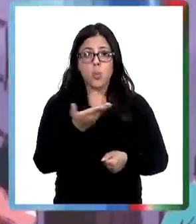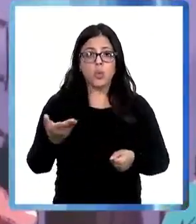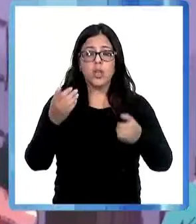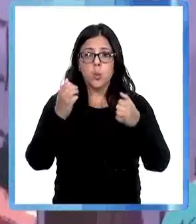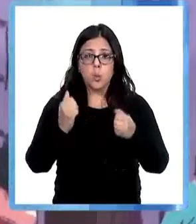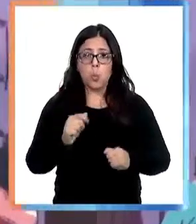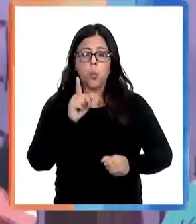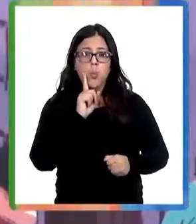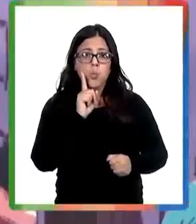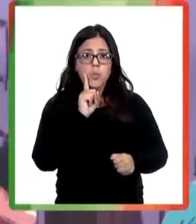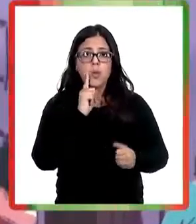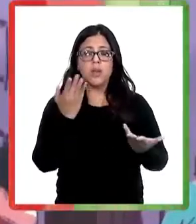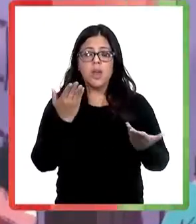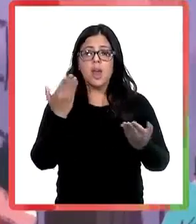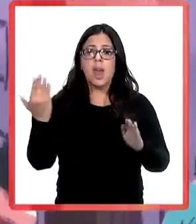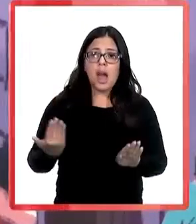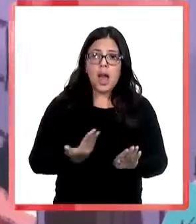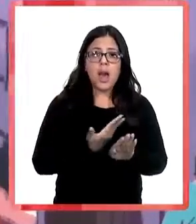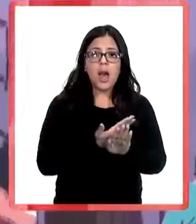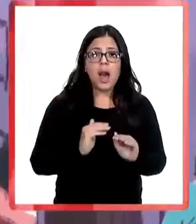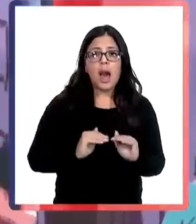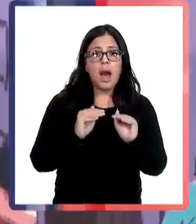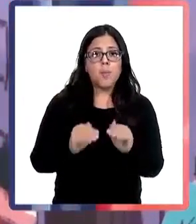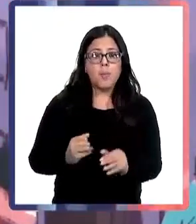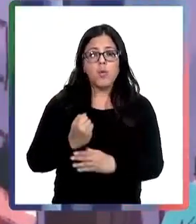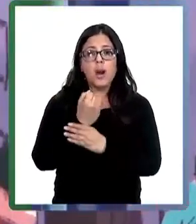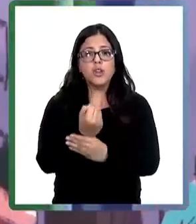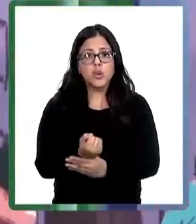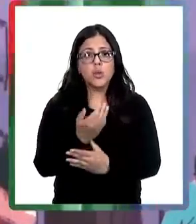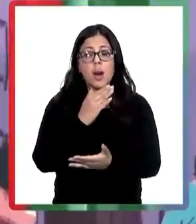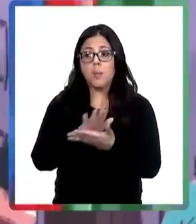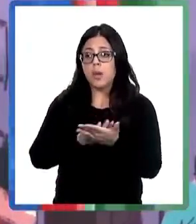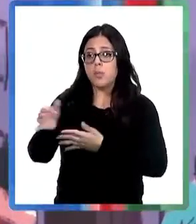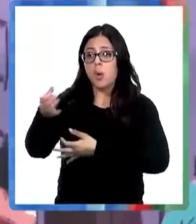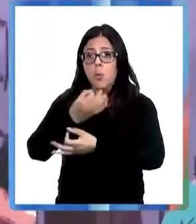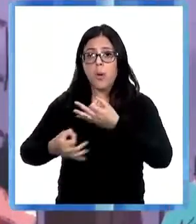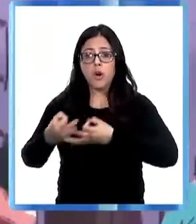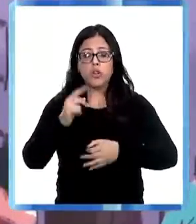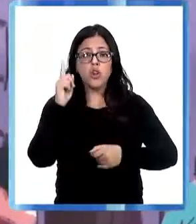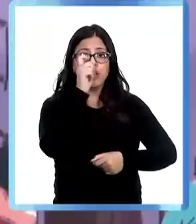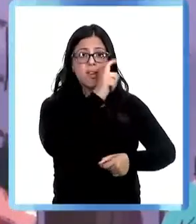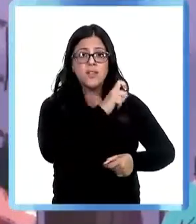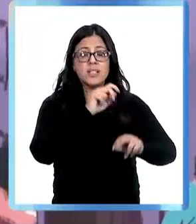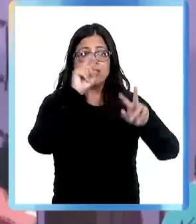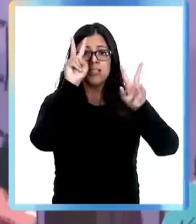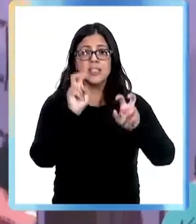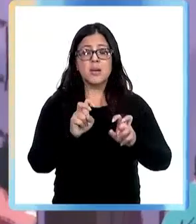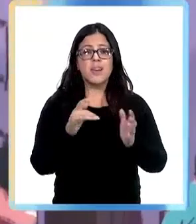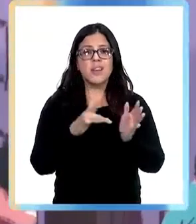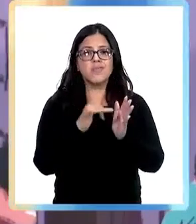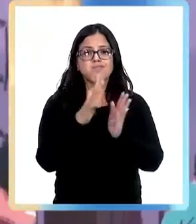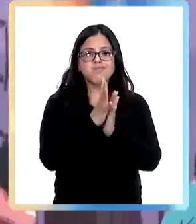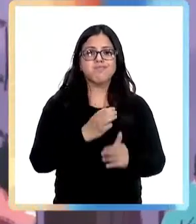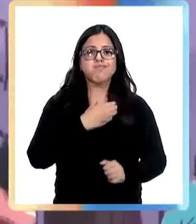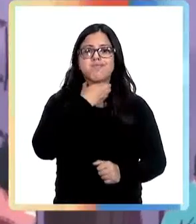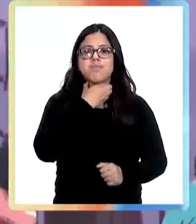por ejemplo, lo difícil que ha sido con el tema de las deudas, de las deudas producto de la pandemia. Que el Estado pueda ponerse ahí para